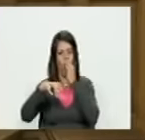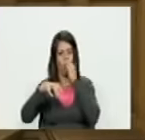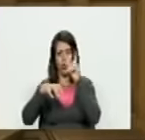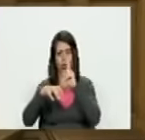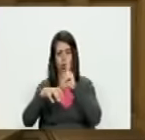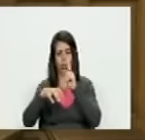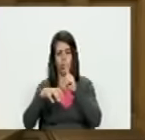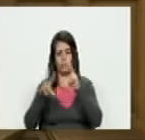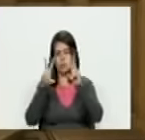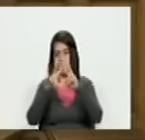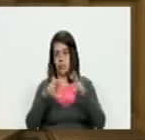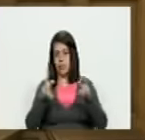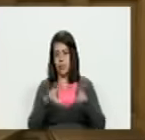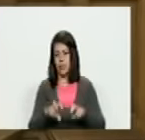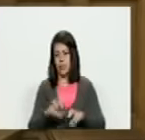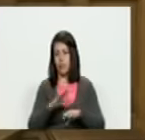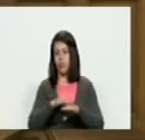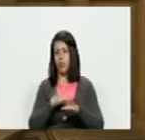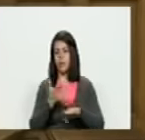averigüenlo